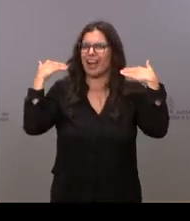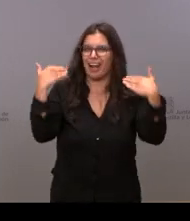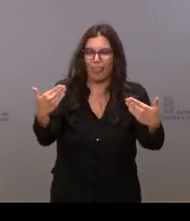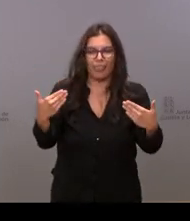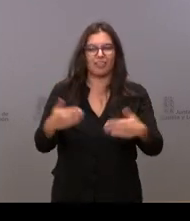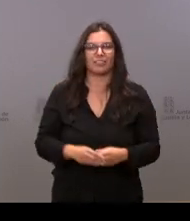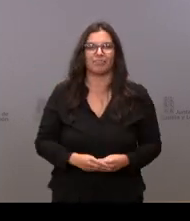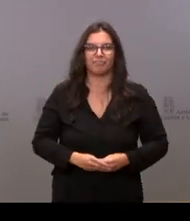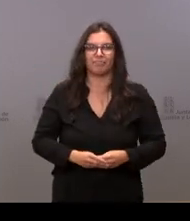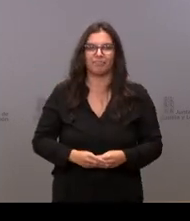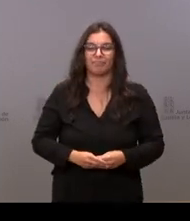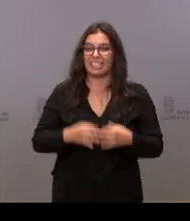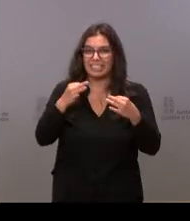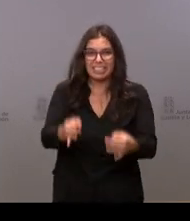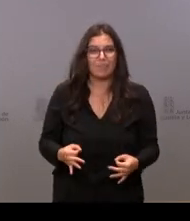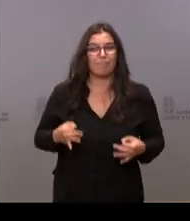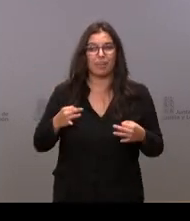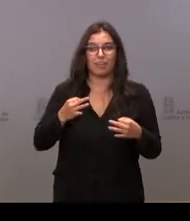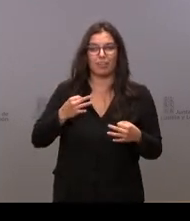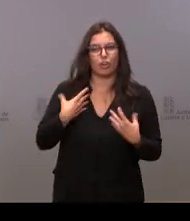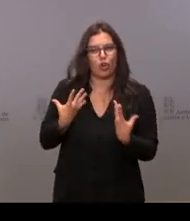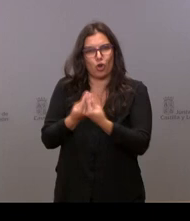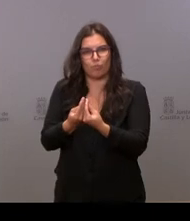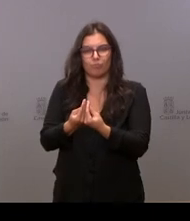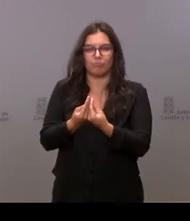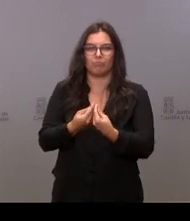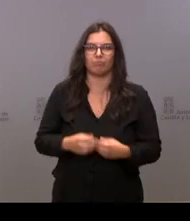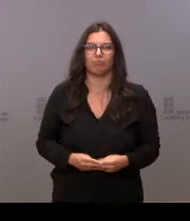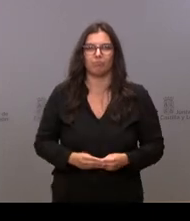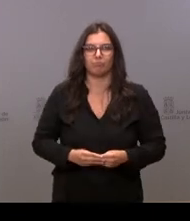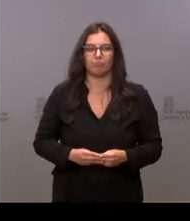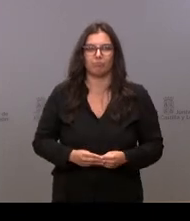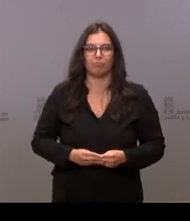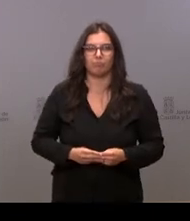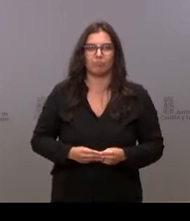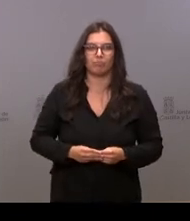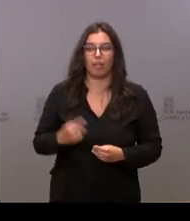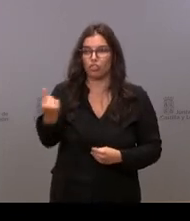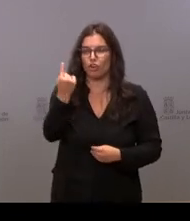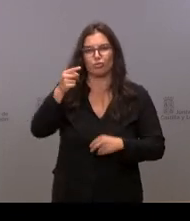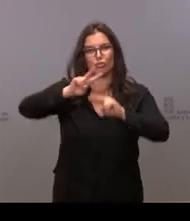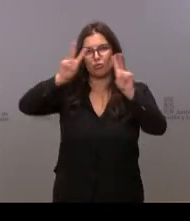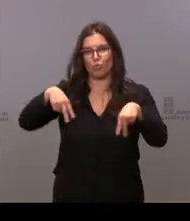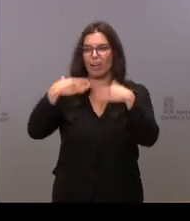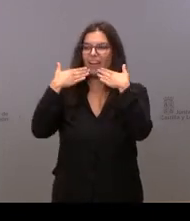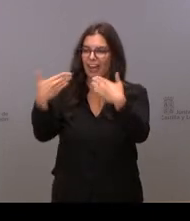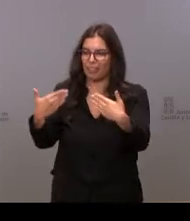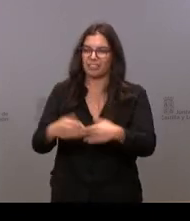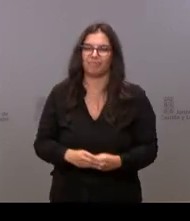Muchas gracias. Siempre estaremos con vosotros. Nunca caminaréis solos. Gracias.